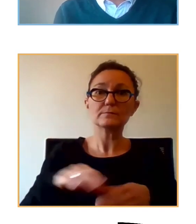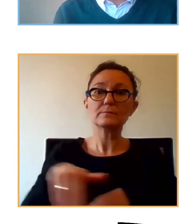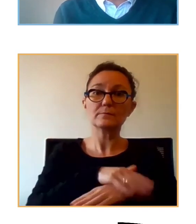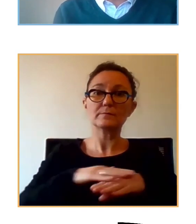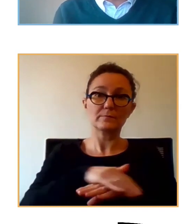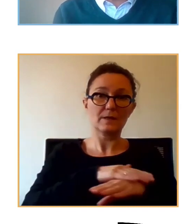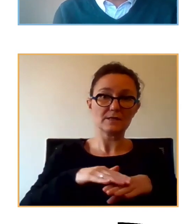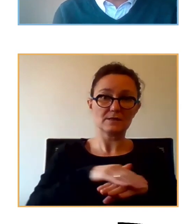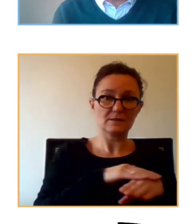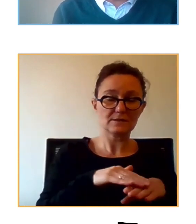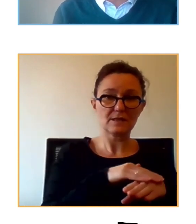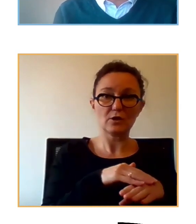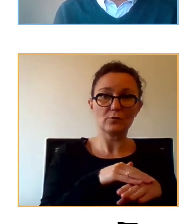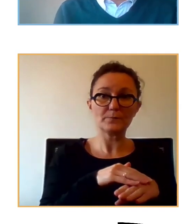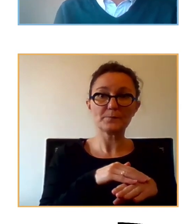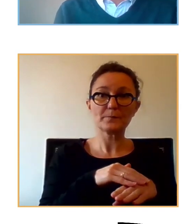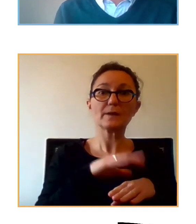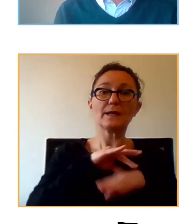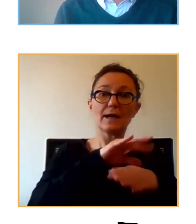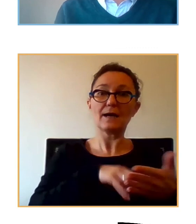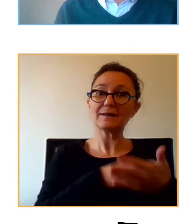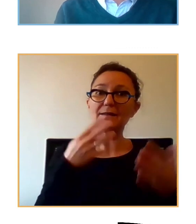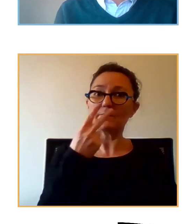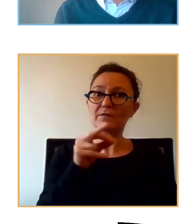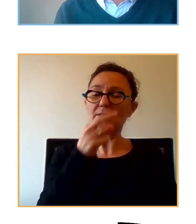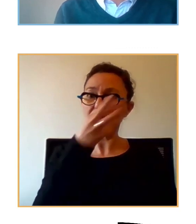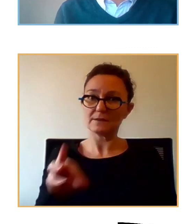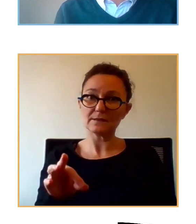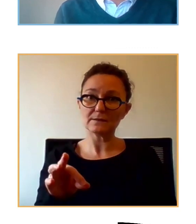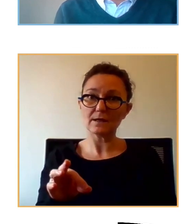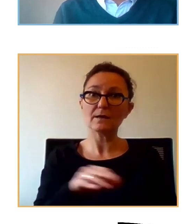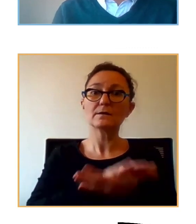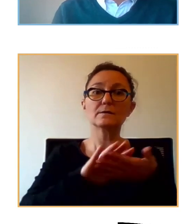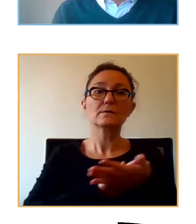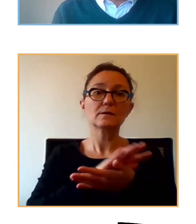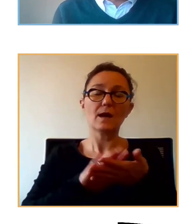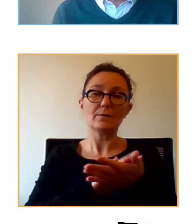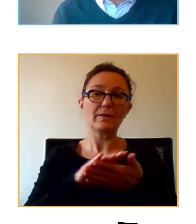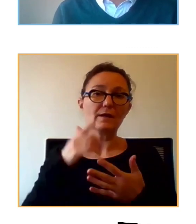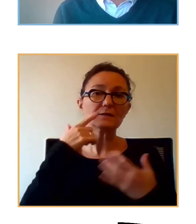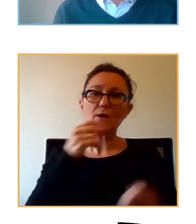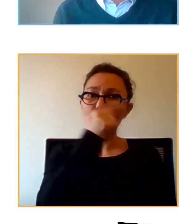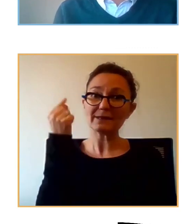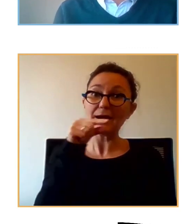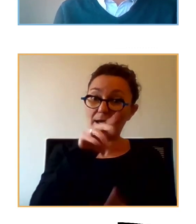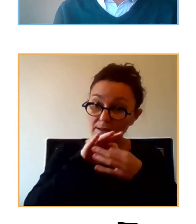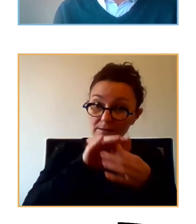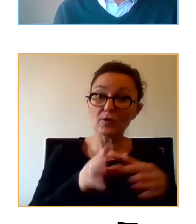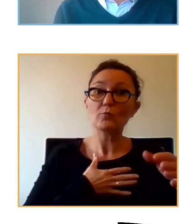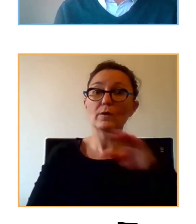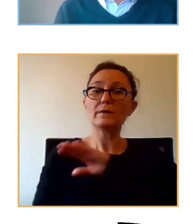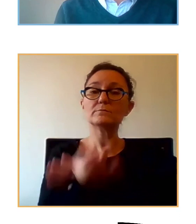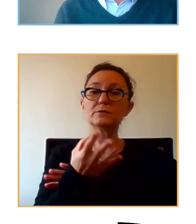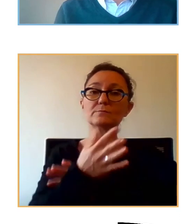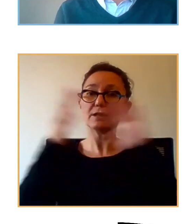y justo en el punto 3.4 habla de las enfermedades no transmisibles y salud mental en esta línea se podrían crear validad y